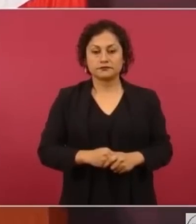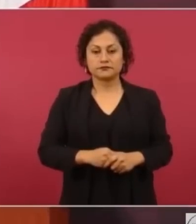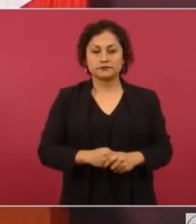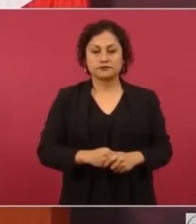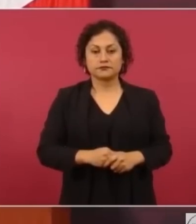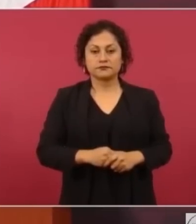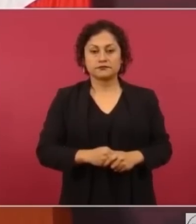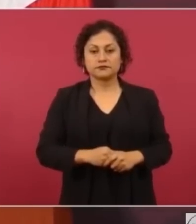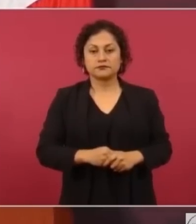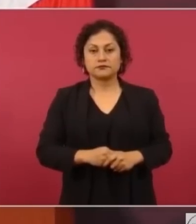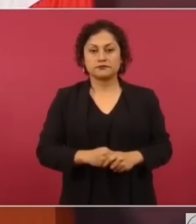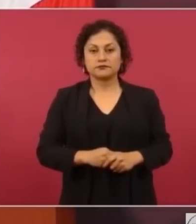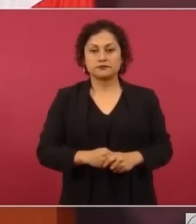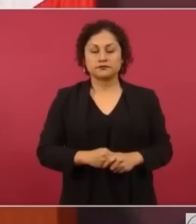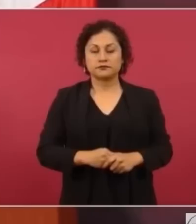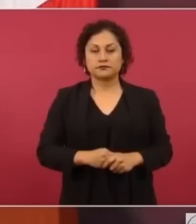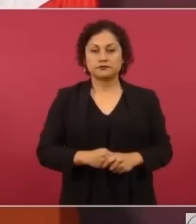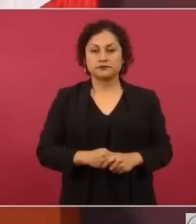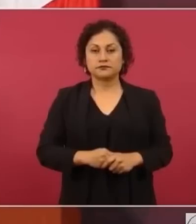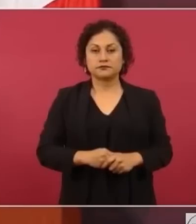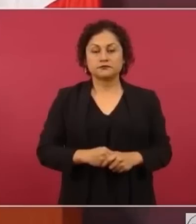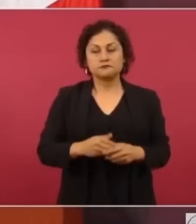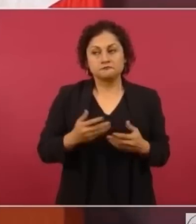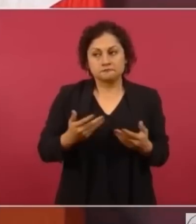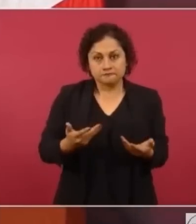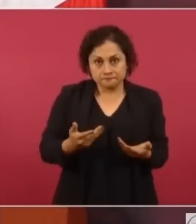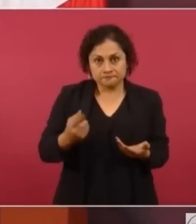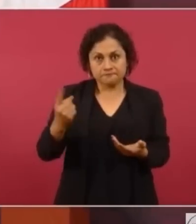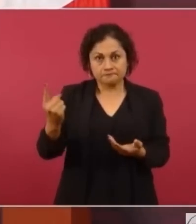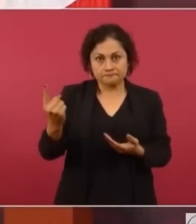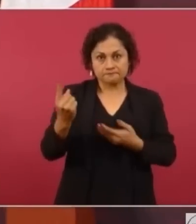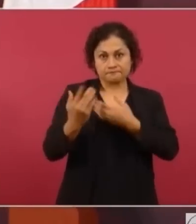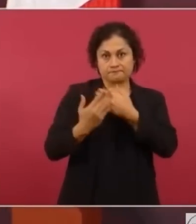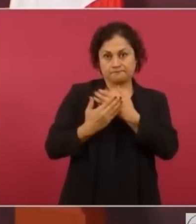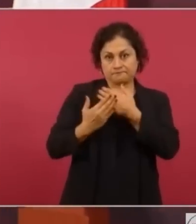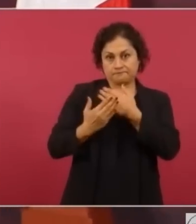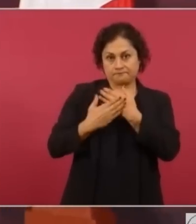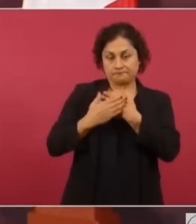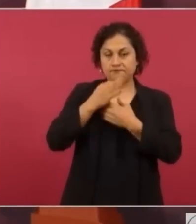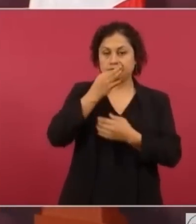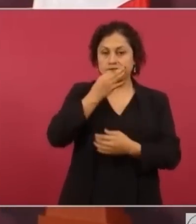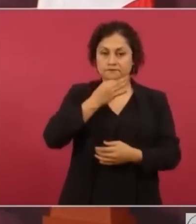y que querían informarme.